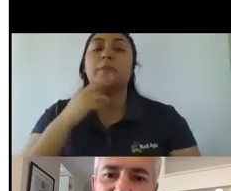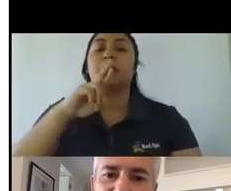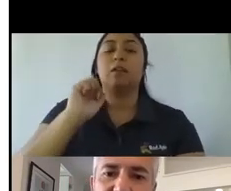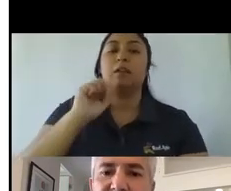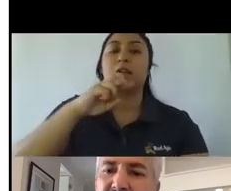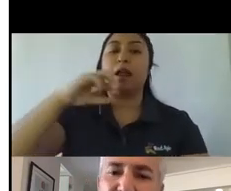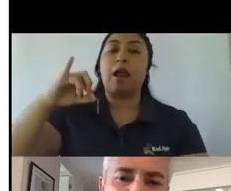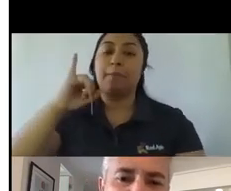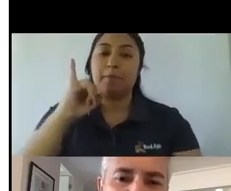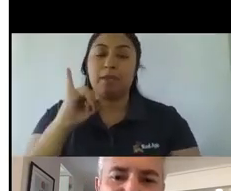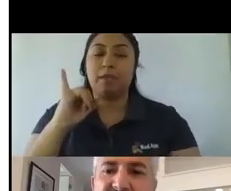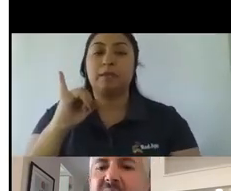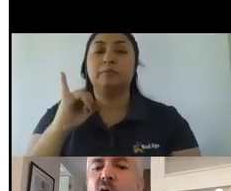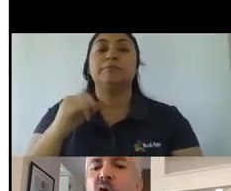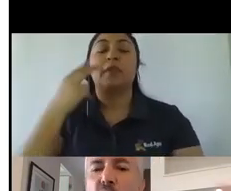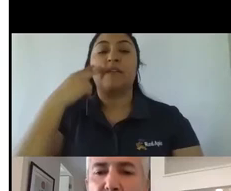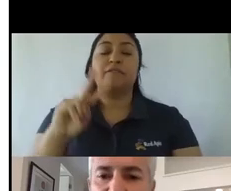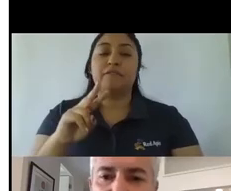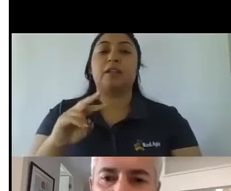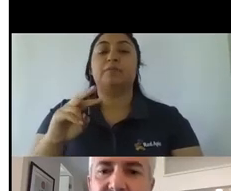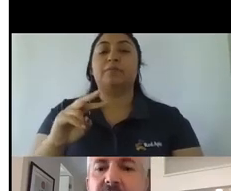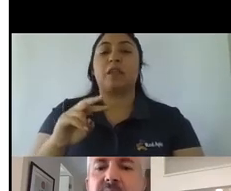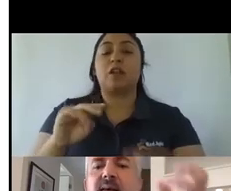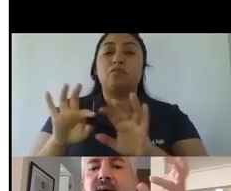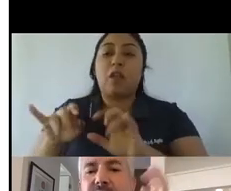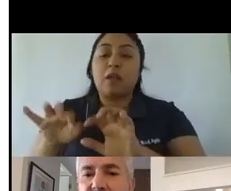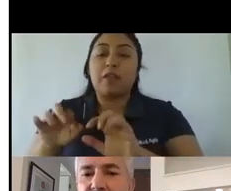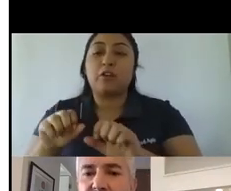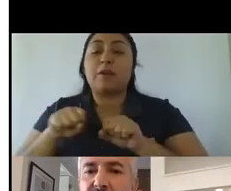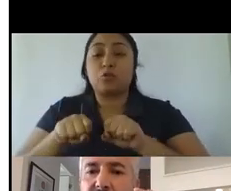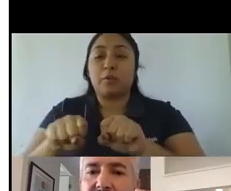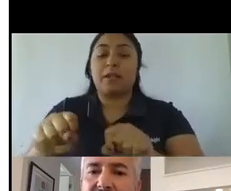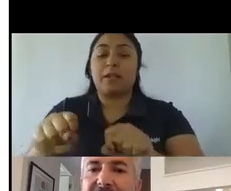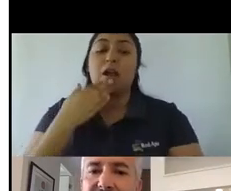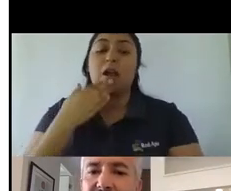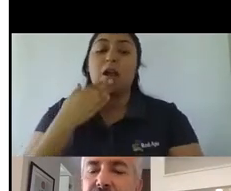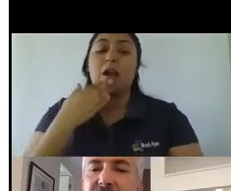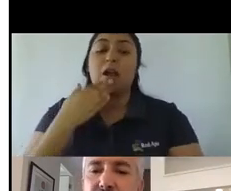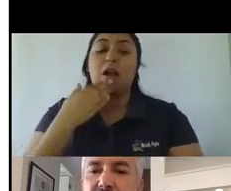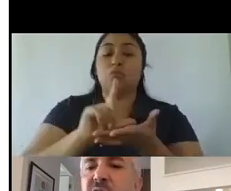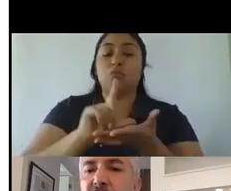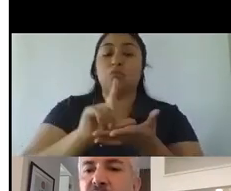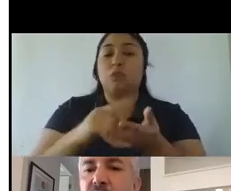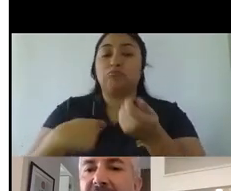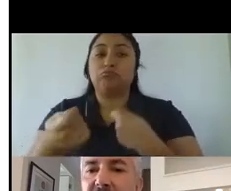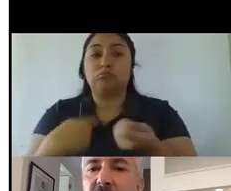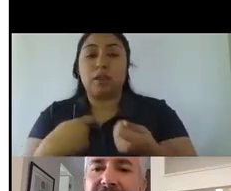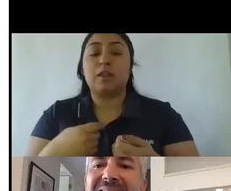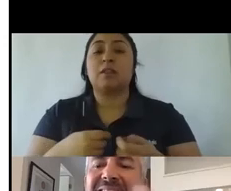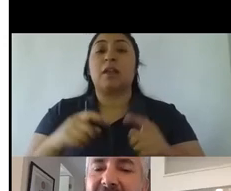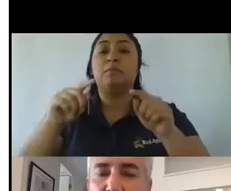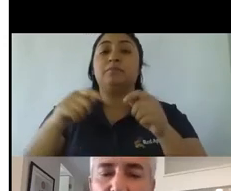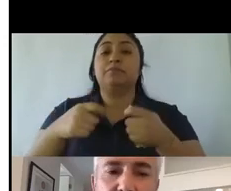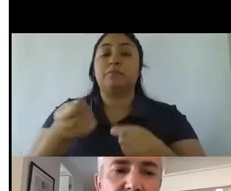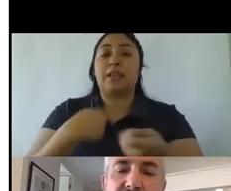las plataformas de supermercados o los marketplaces etcétera acá las tiendas de emprendedores y primas fueron aquellos que